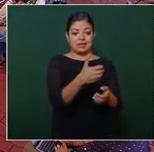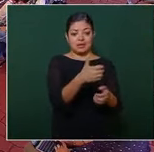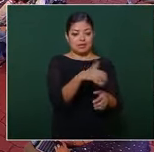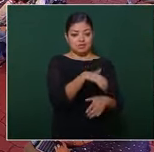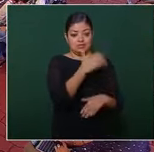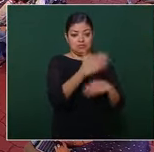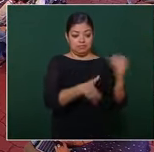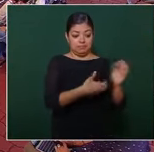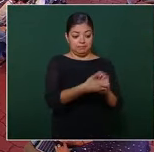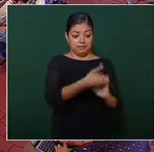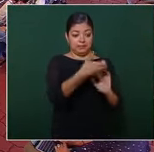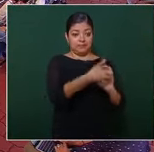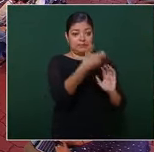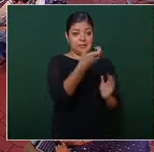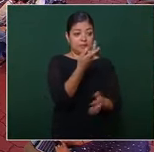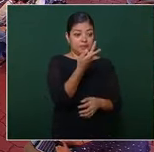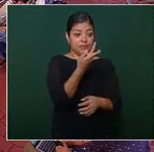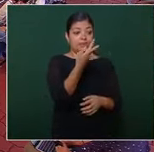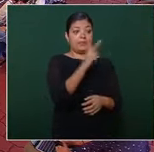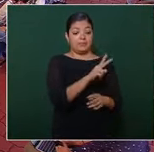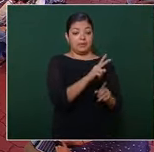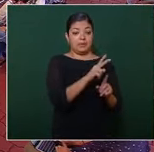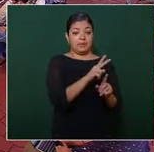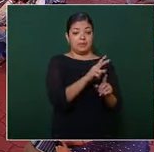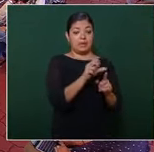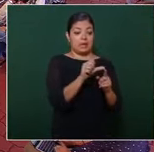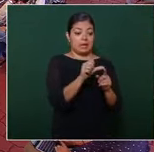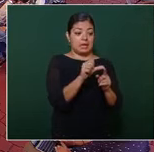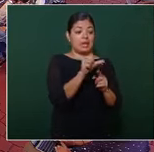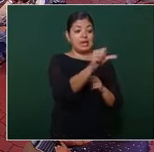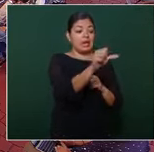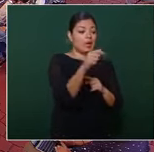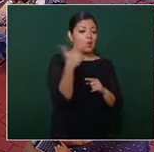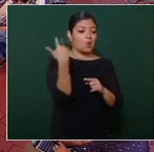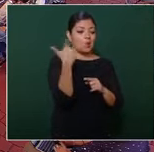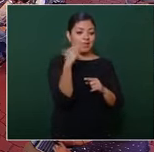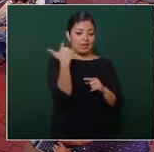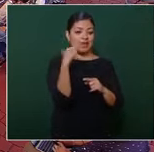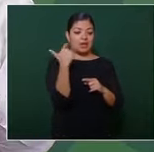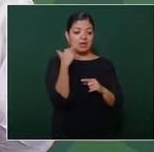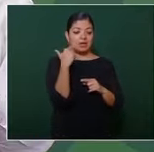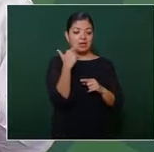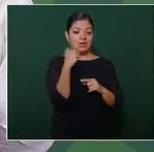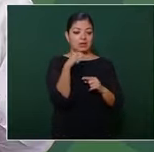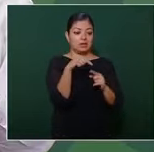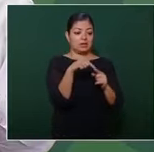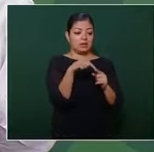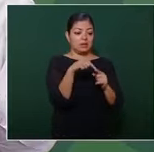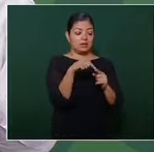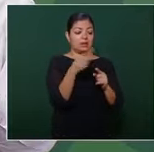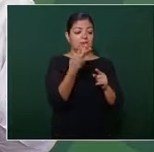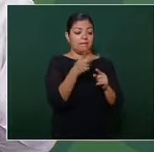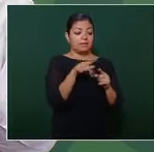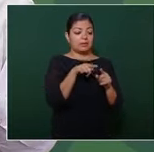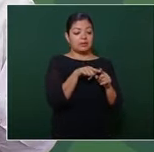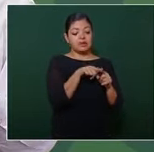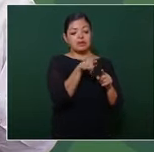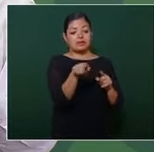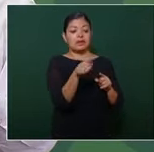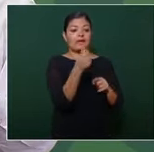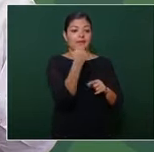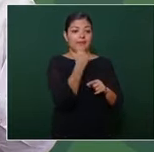Vallarta a Guadalajara y de Vallarta a Tepique